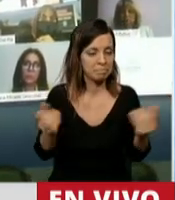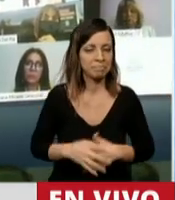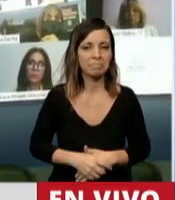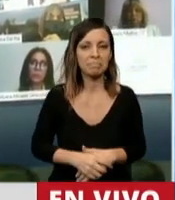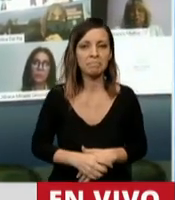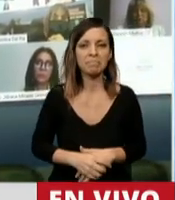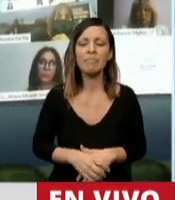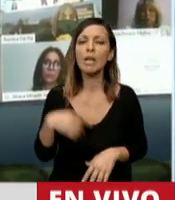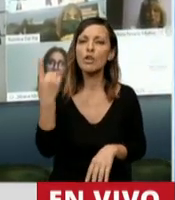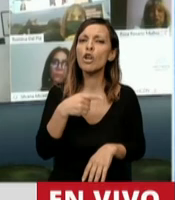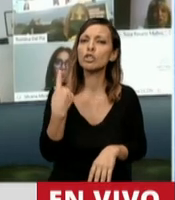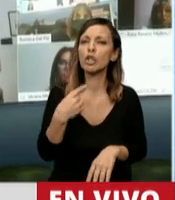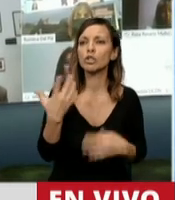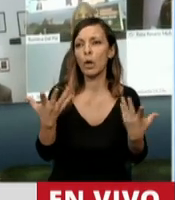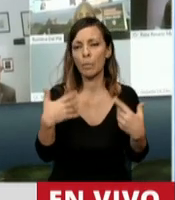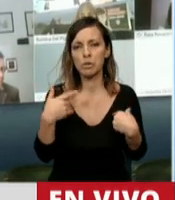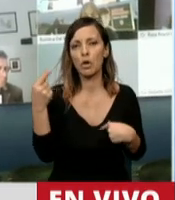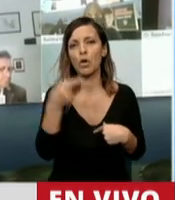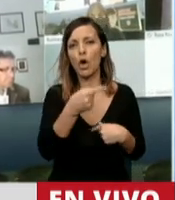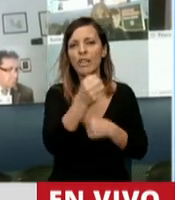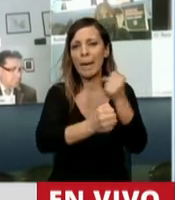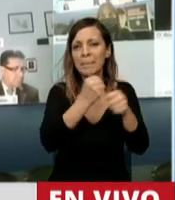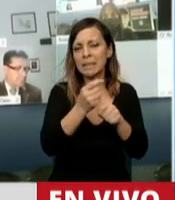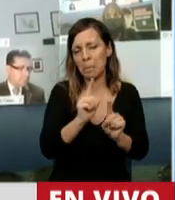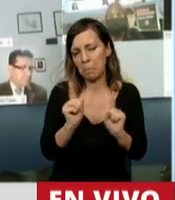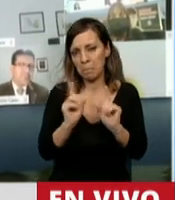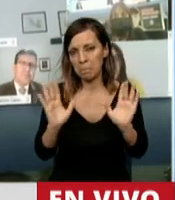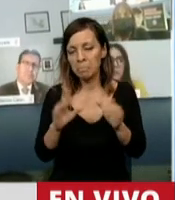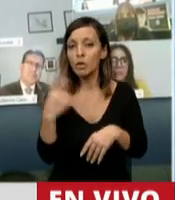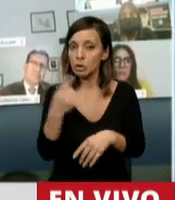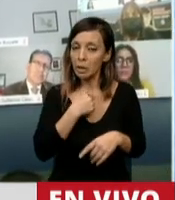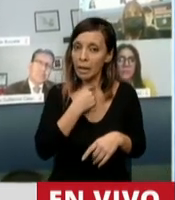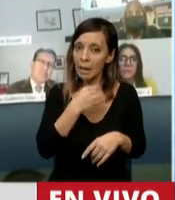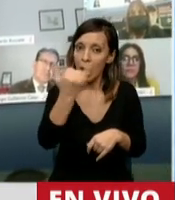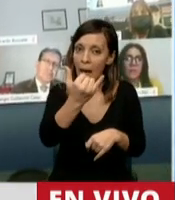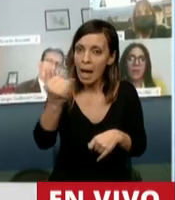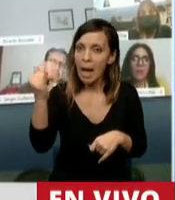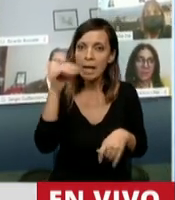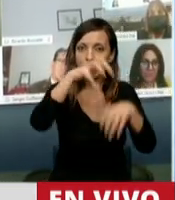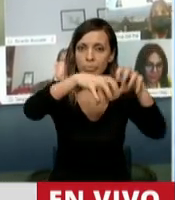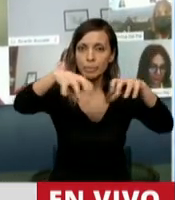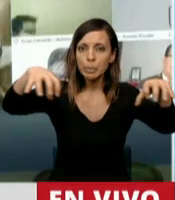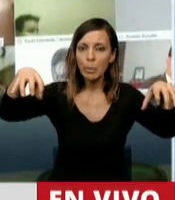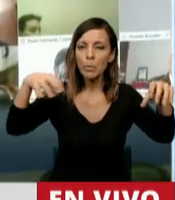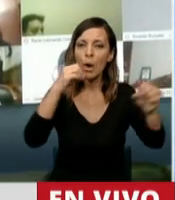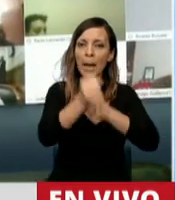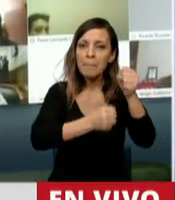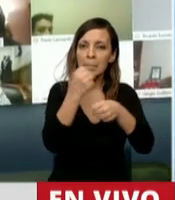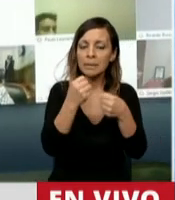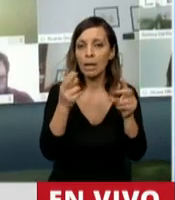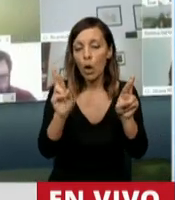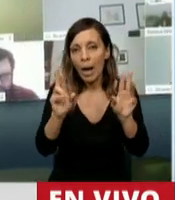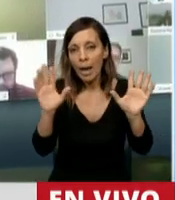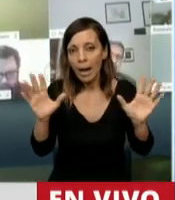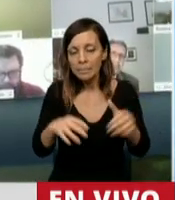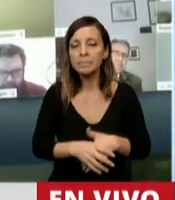Nosotros claramente no somos anti-empresa, al contrario, queremos que existan la mayor cantidad y diversidad de empresas